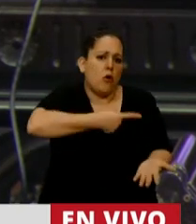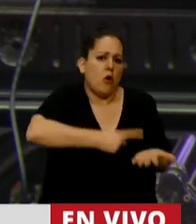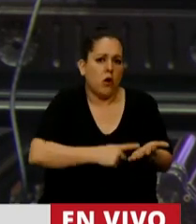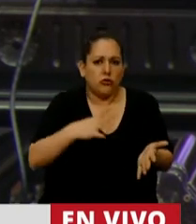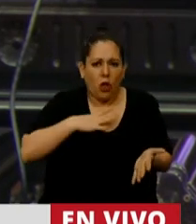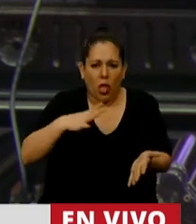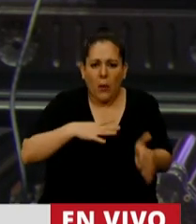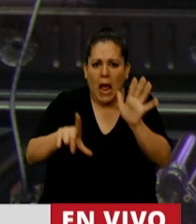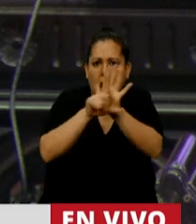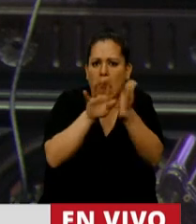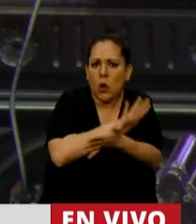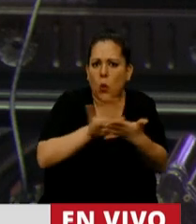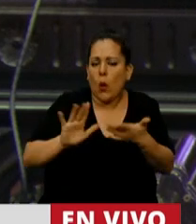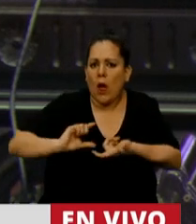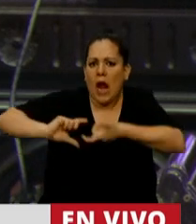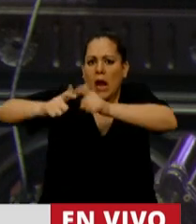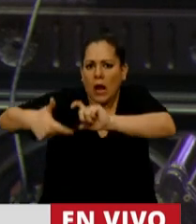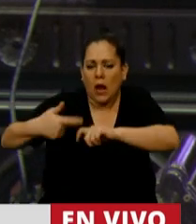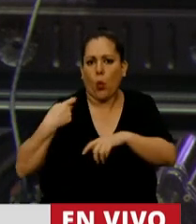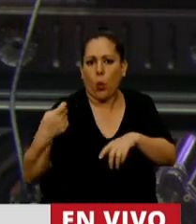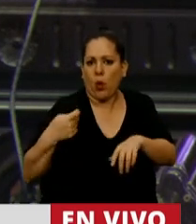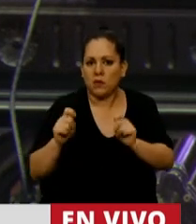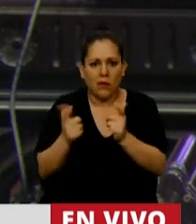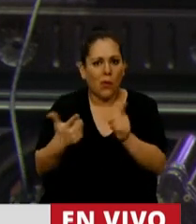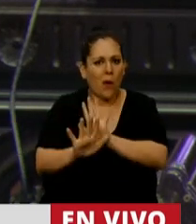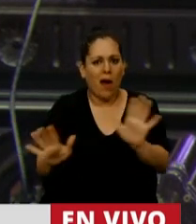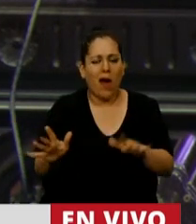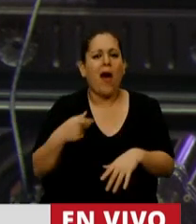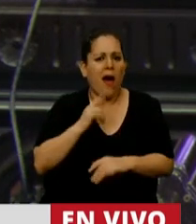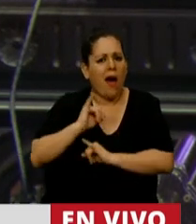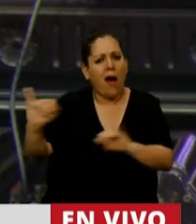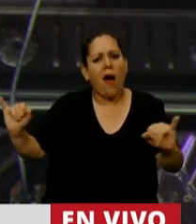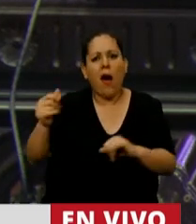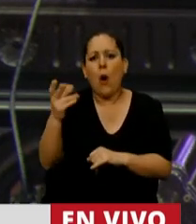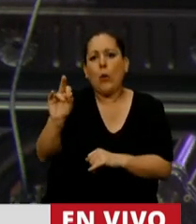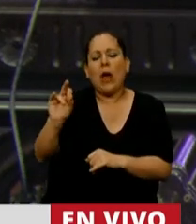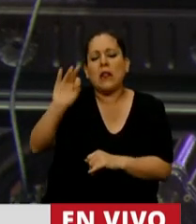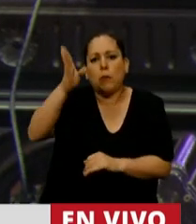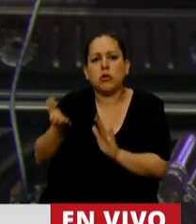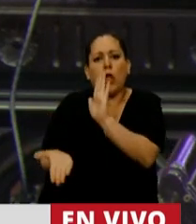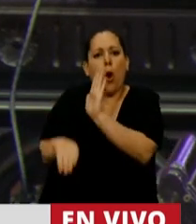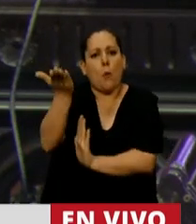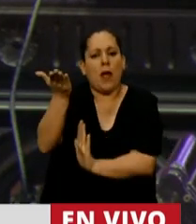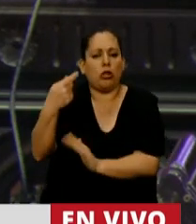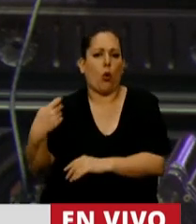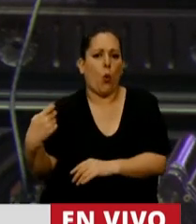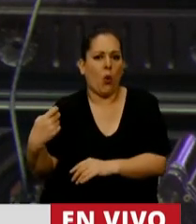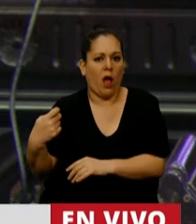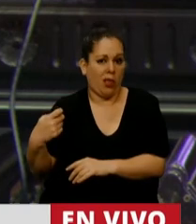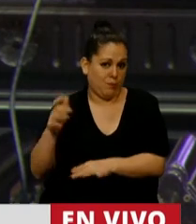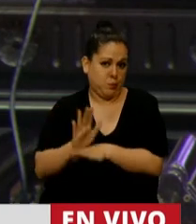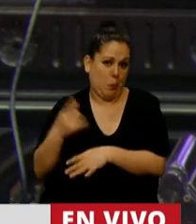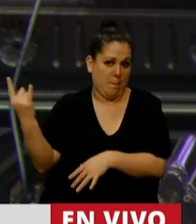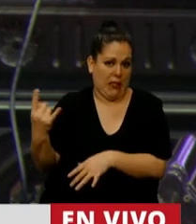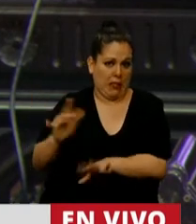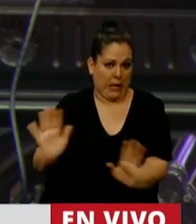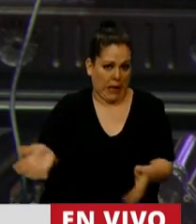nueva ley que asegure la movilidad jubilatoria. Se le prometieron el 20% de aumento a los jubilados y les mintieron